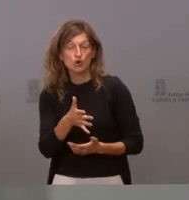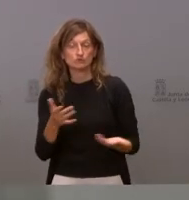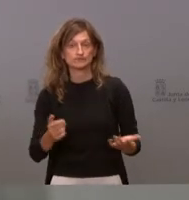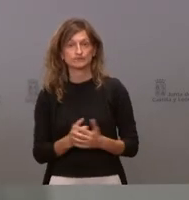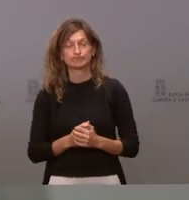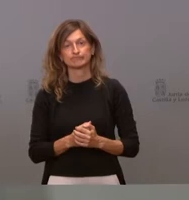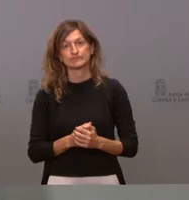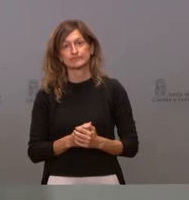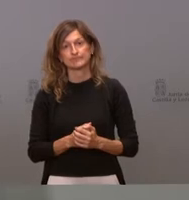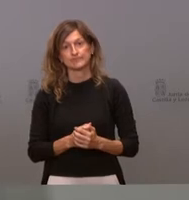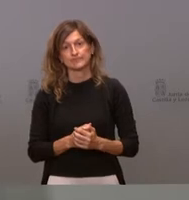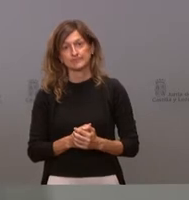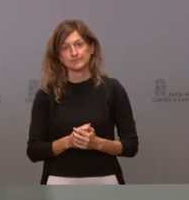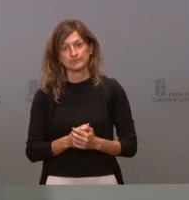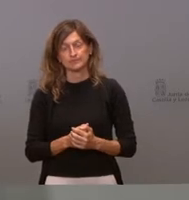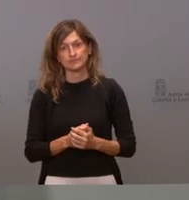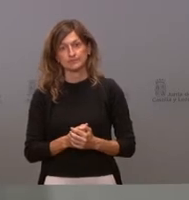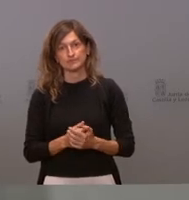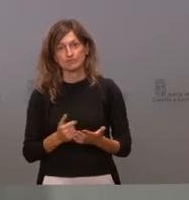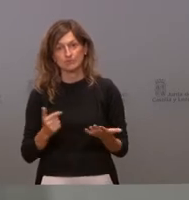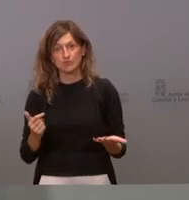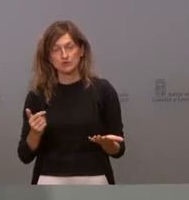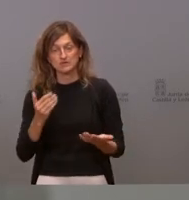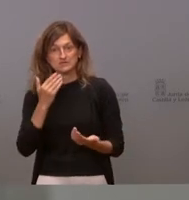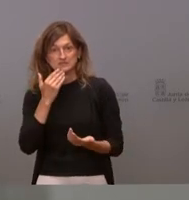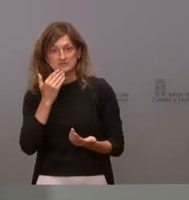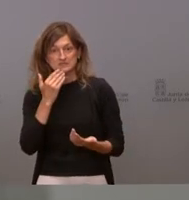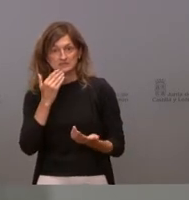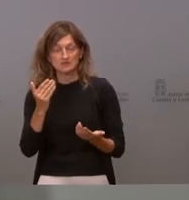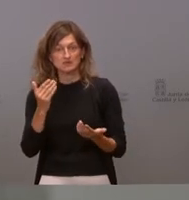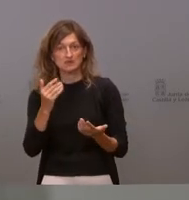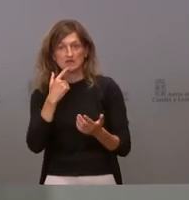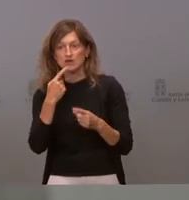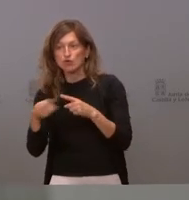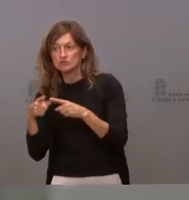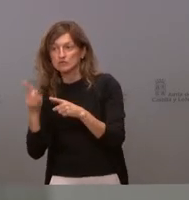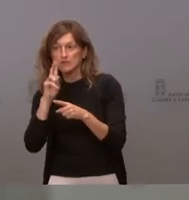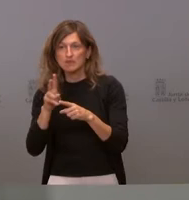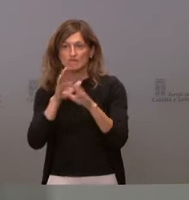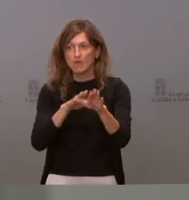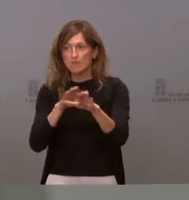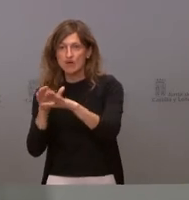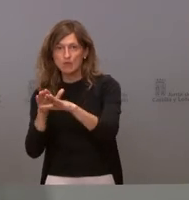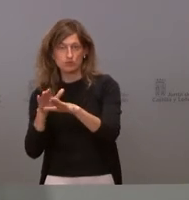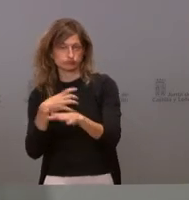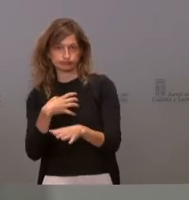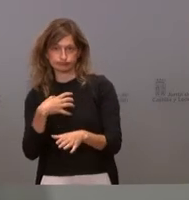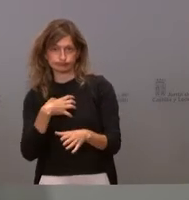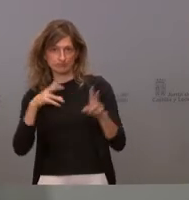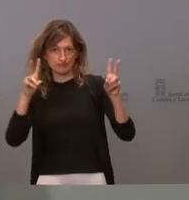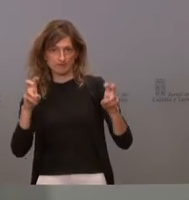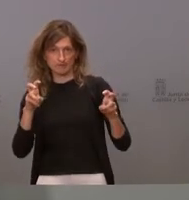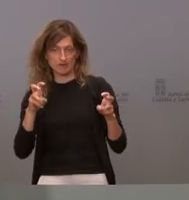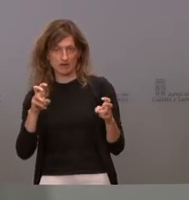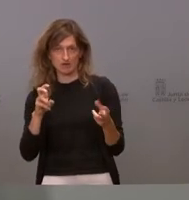podríamos tolerar, si fuera el caso, que se produzcan tratos de favor y tratos de favor que tengan que ver, además,